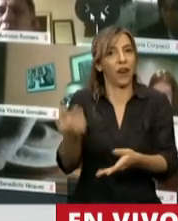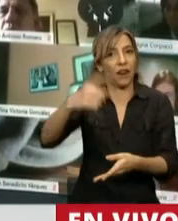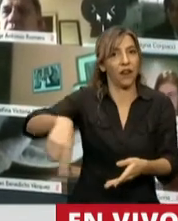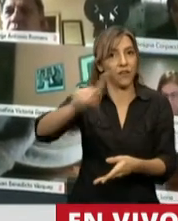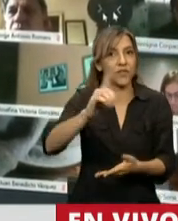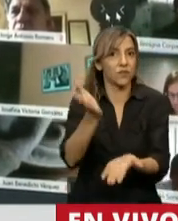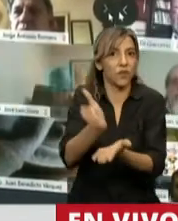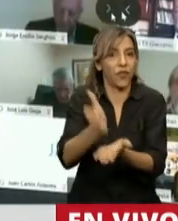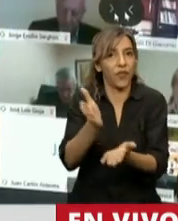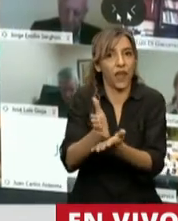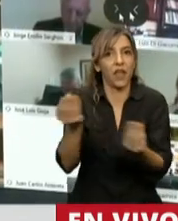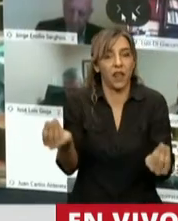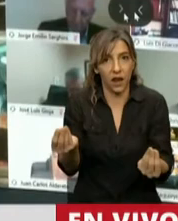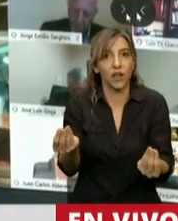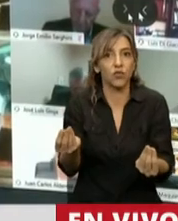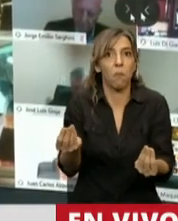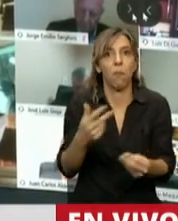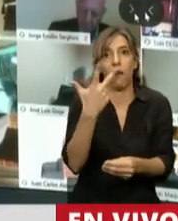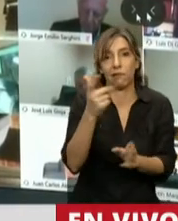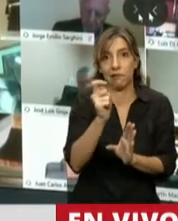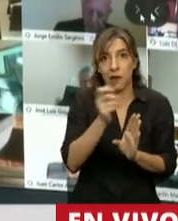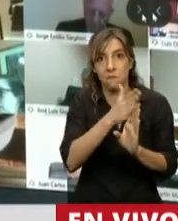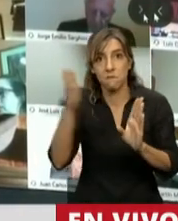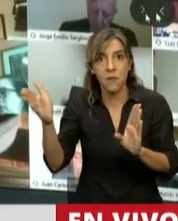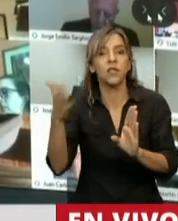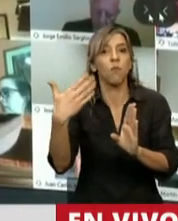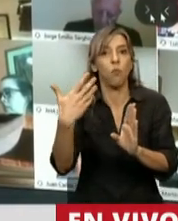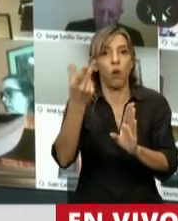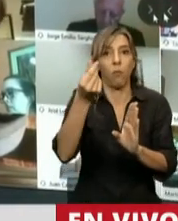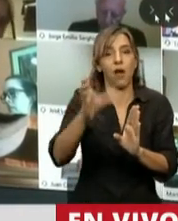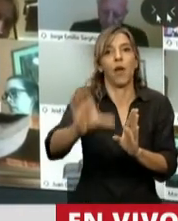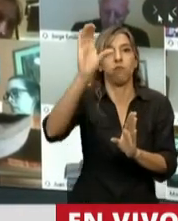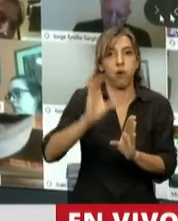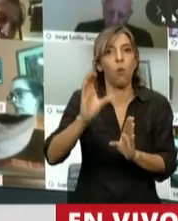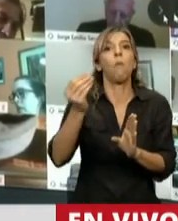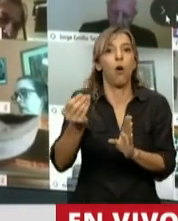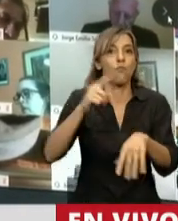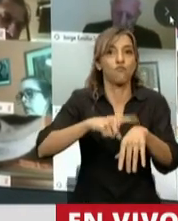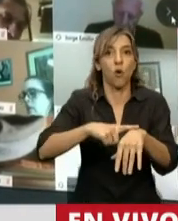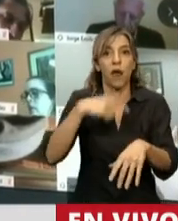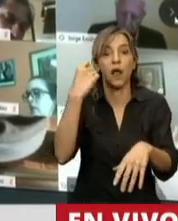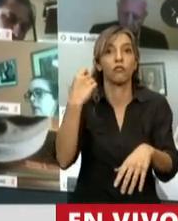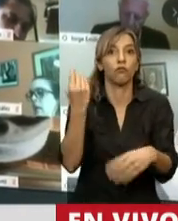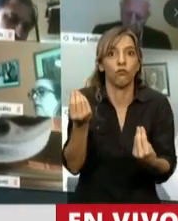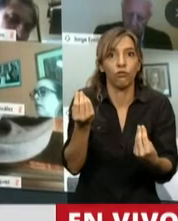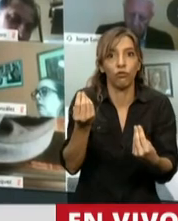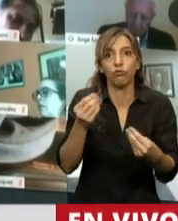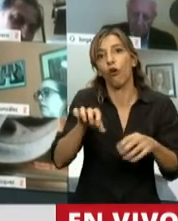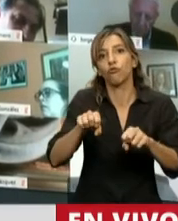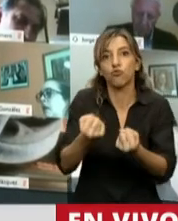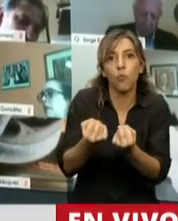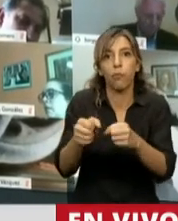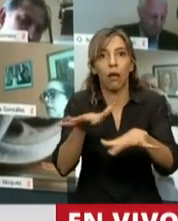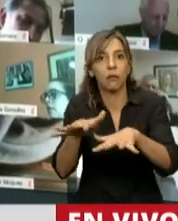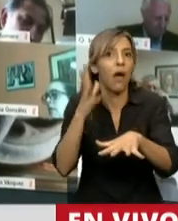como es la percepción durante 3 meses de una suma de dinero cuando está suspendida la actividad. Y por último tenemos un tema.